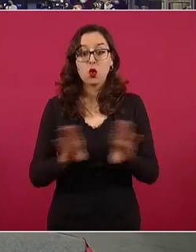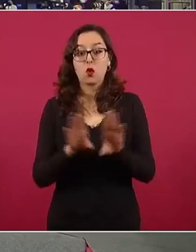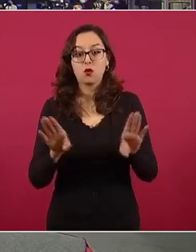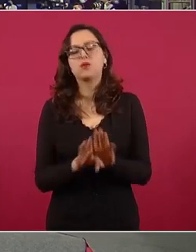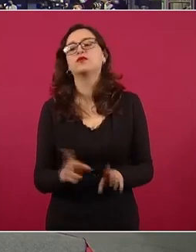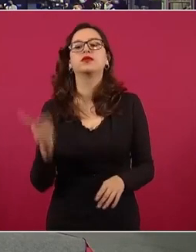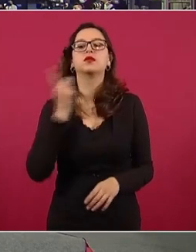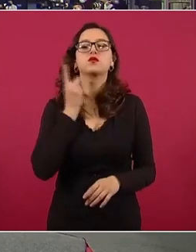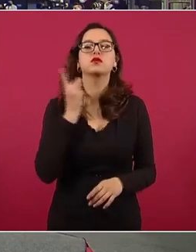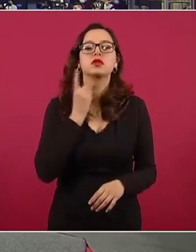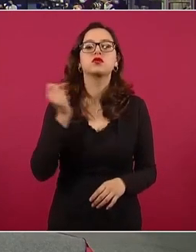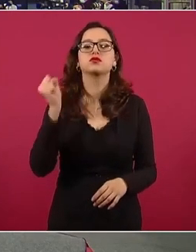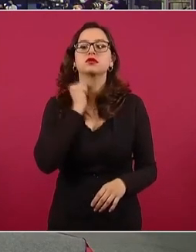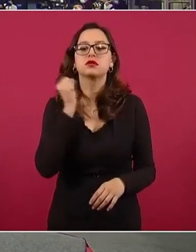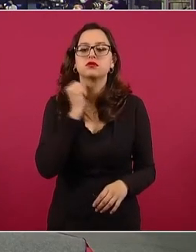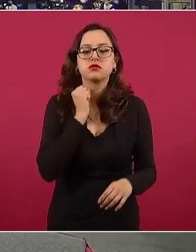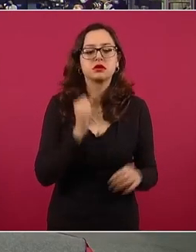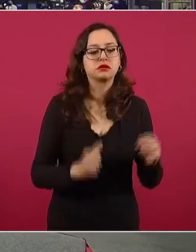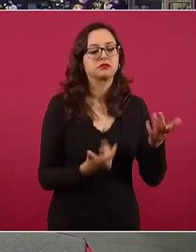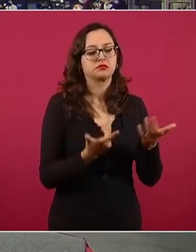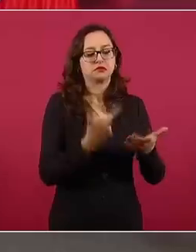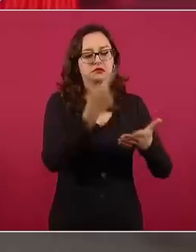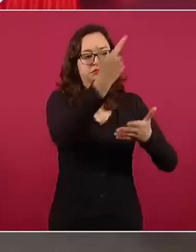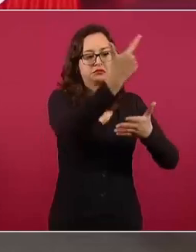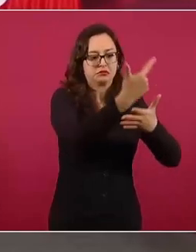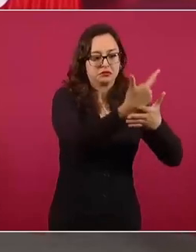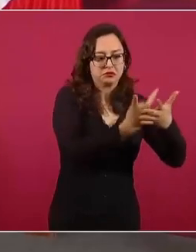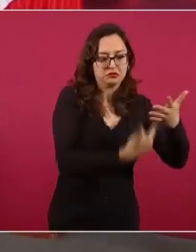para consejeros 10,